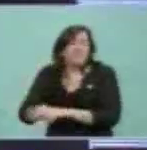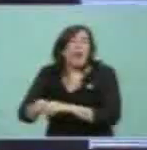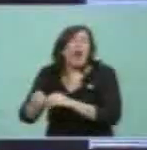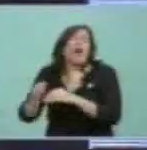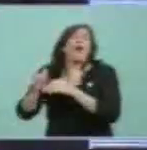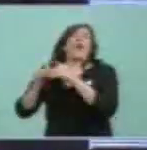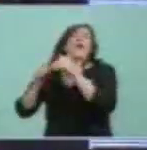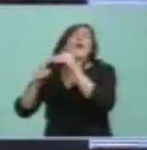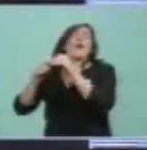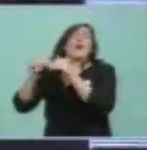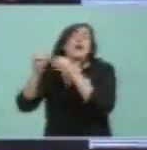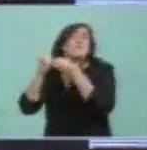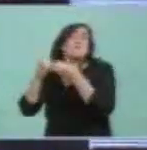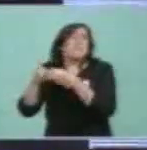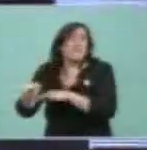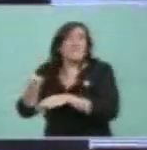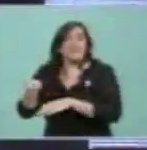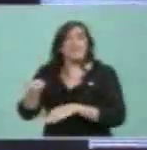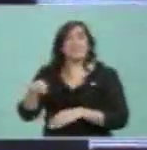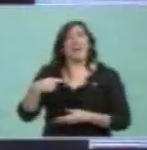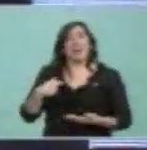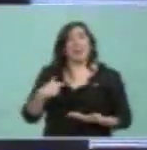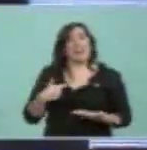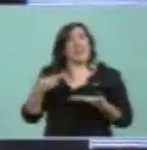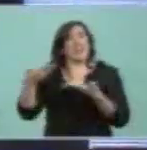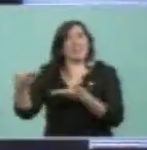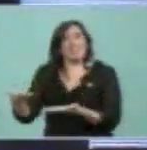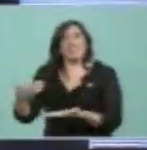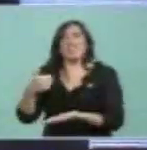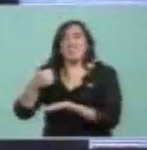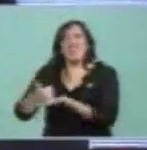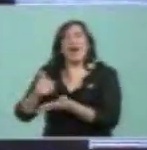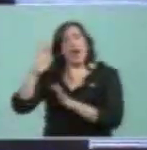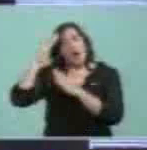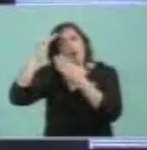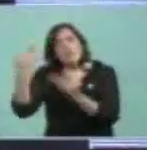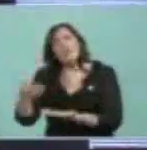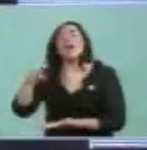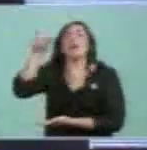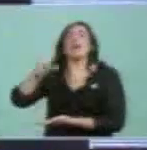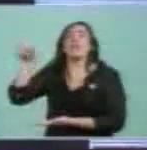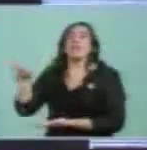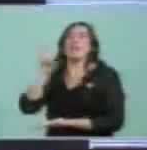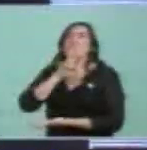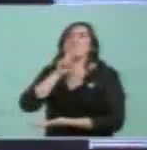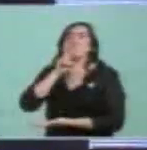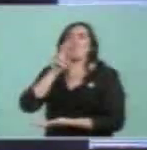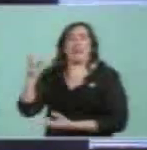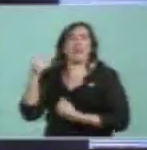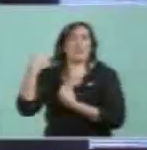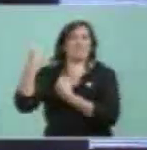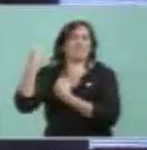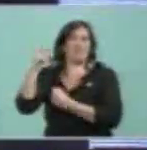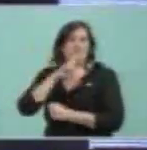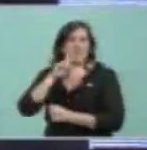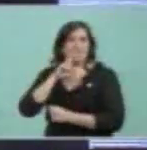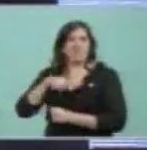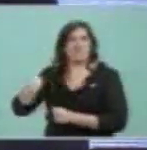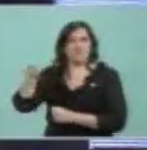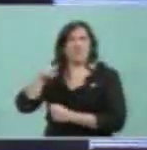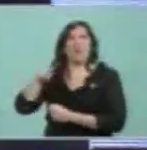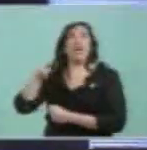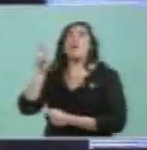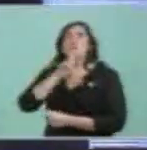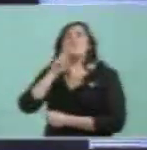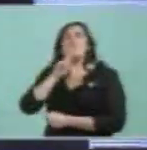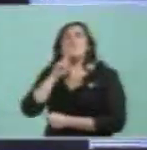Y recibieron con esa alegría, homenajeando a sus heroínas, el 40% de las mujeres en Angola